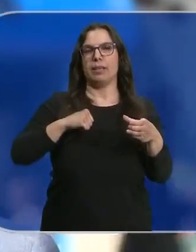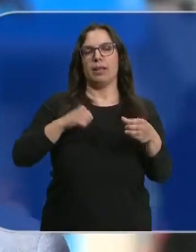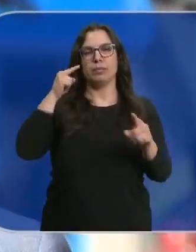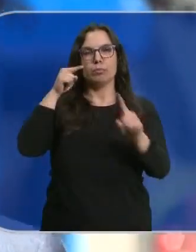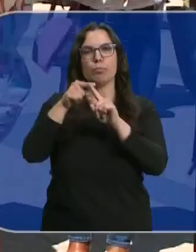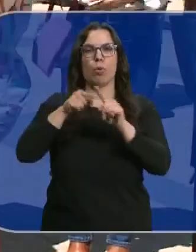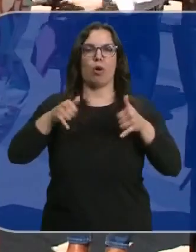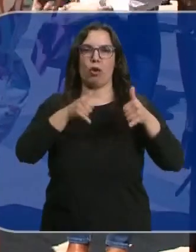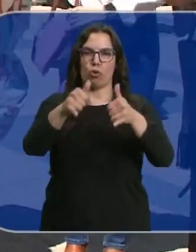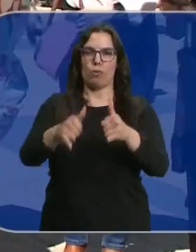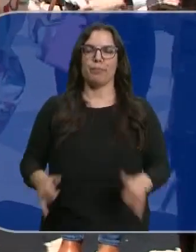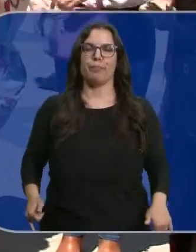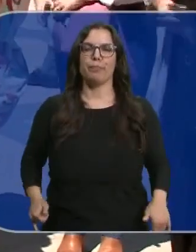Arroyo.